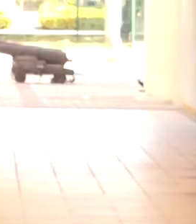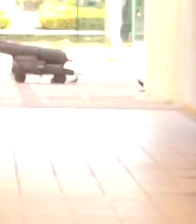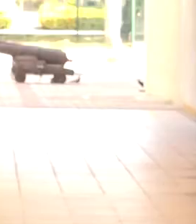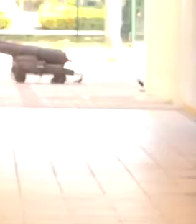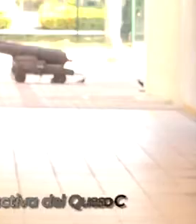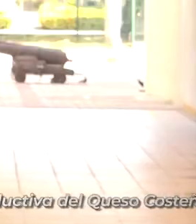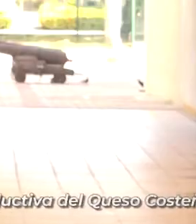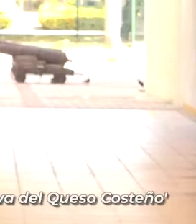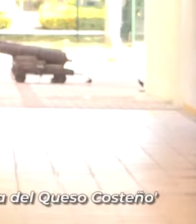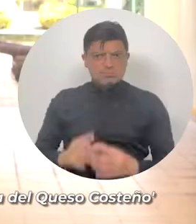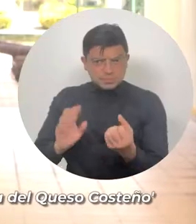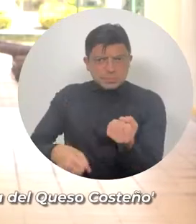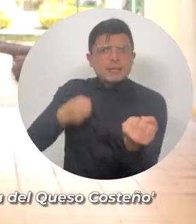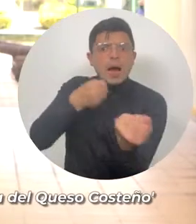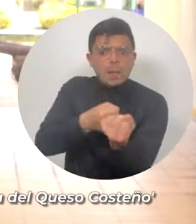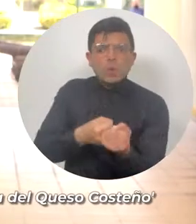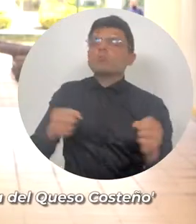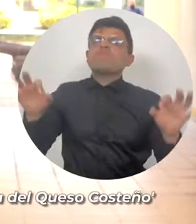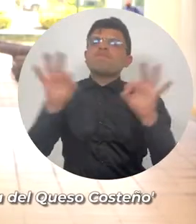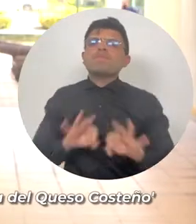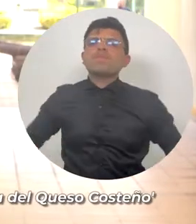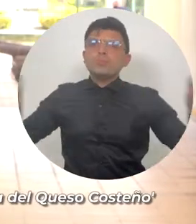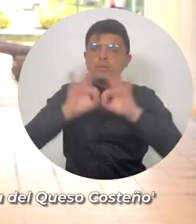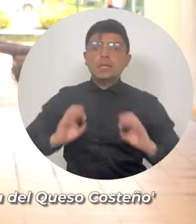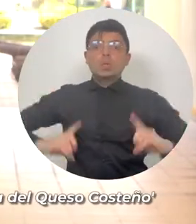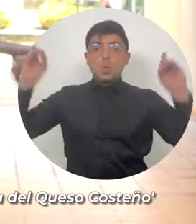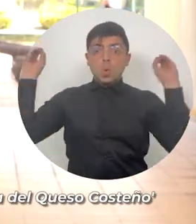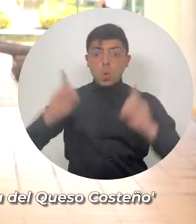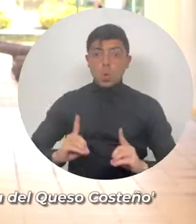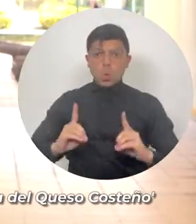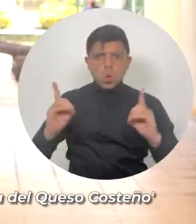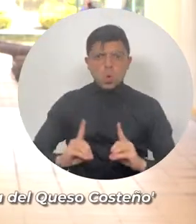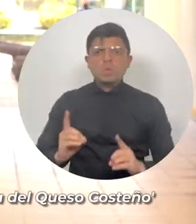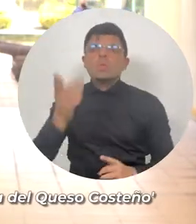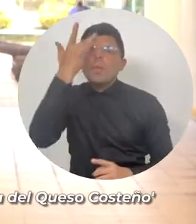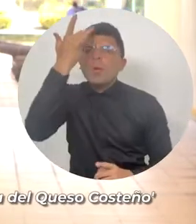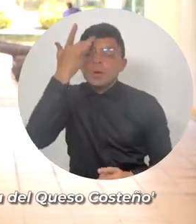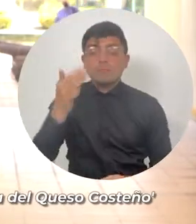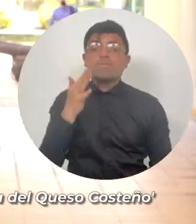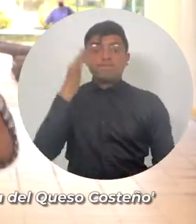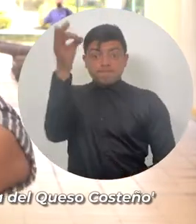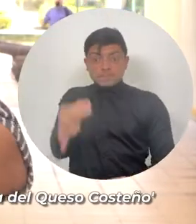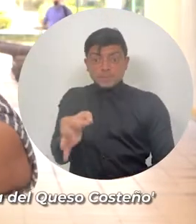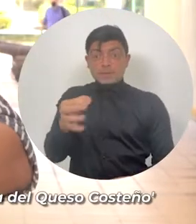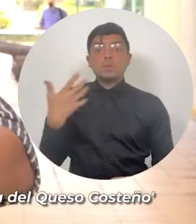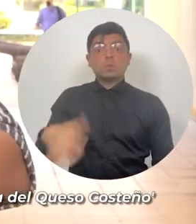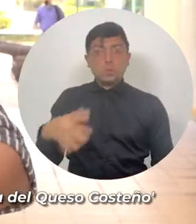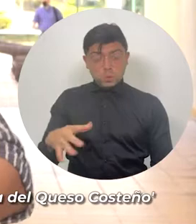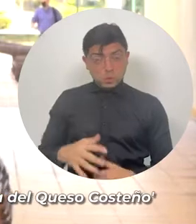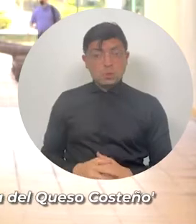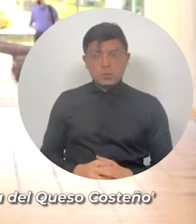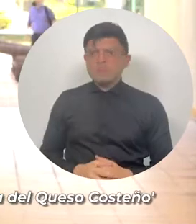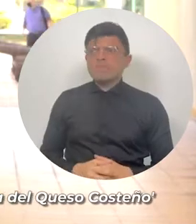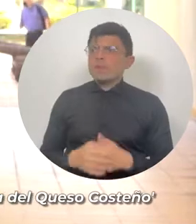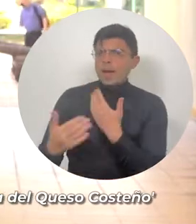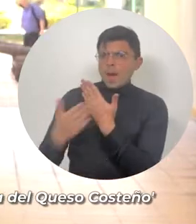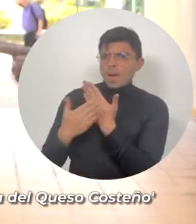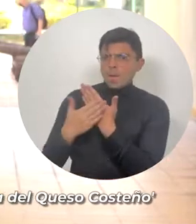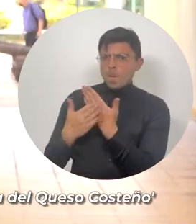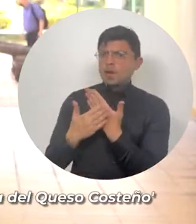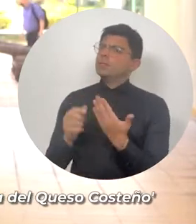Ese apoyo es importante, decisivo, porque efectivamente nos indica que